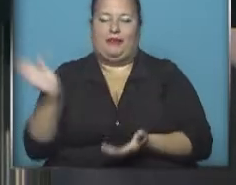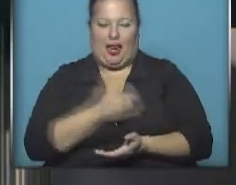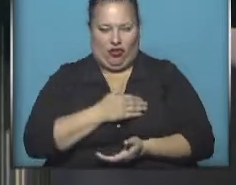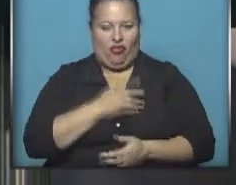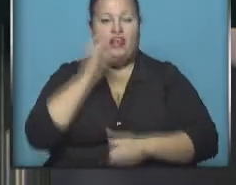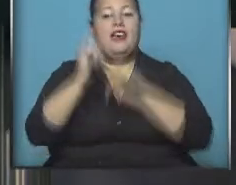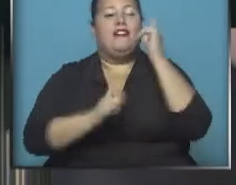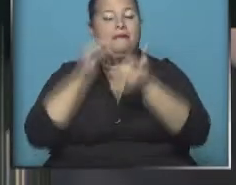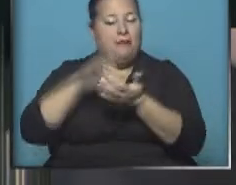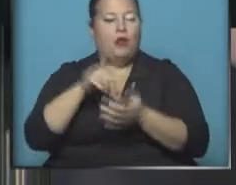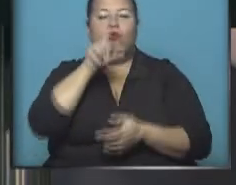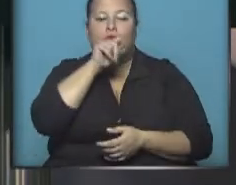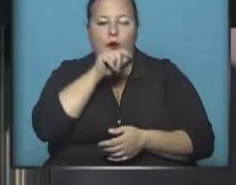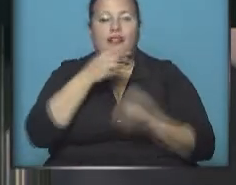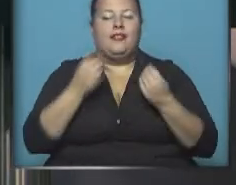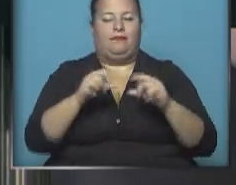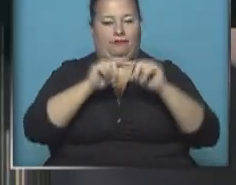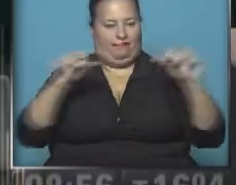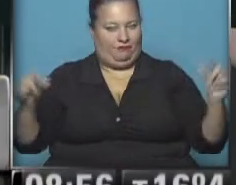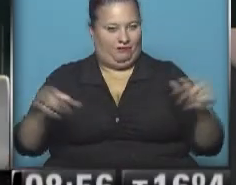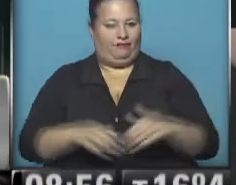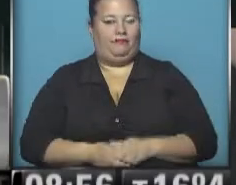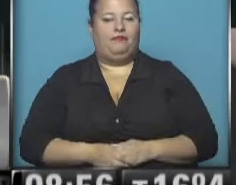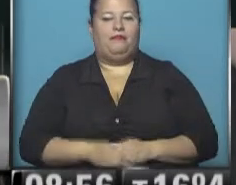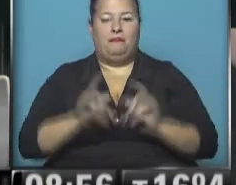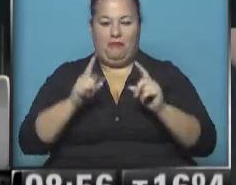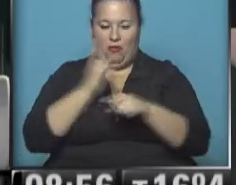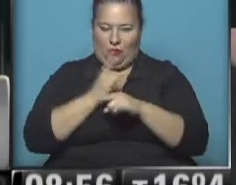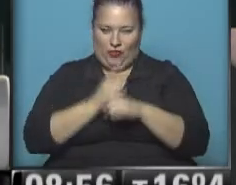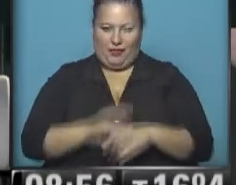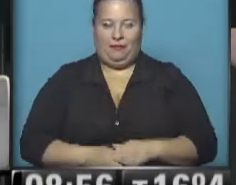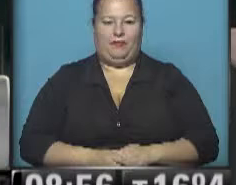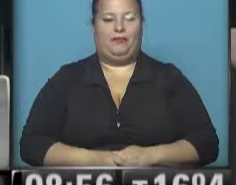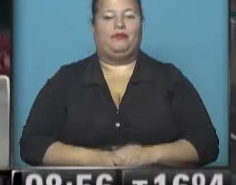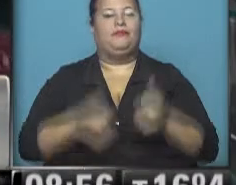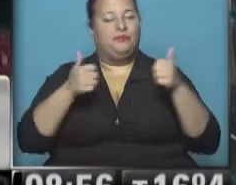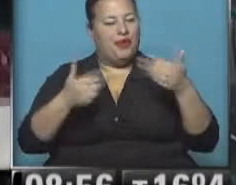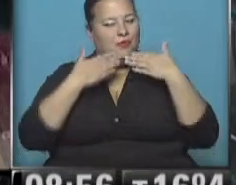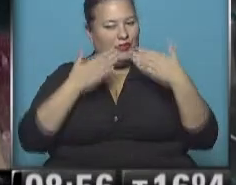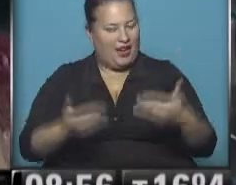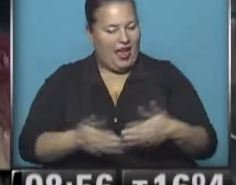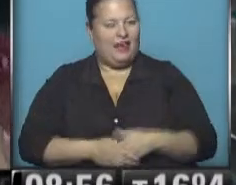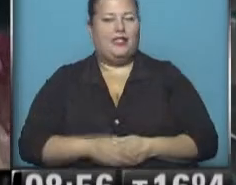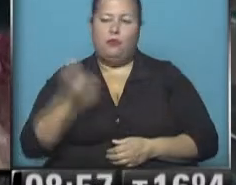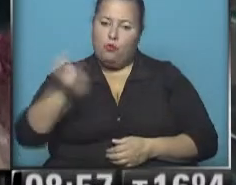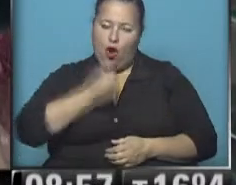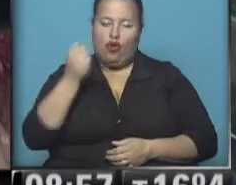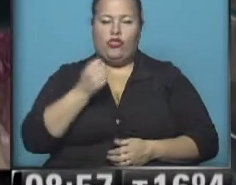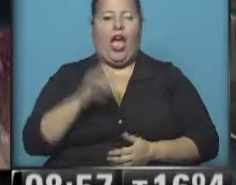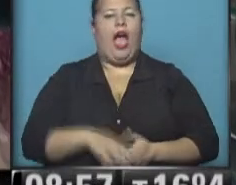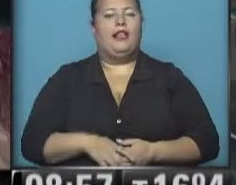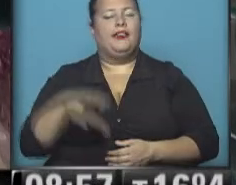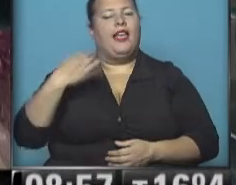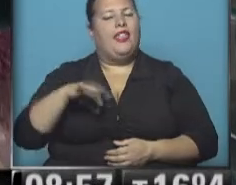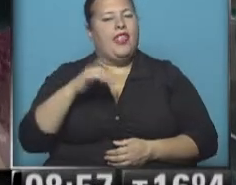Más información en Twitter a través de arroba Esteban Tecno7, como siempre. Bien, Esteban, muchas gracias. Bueno, Uno siempre